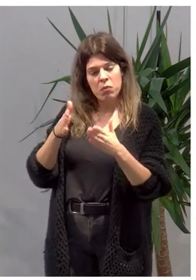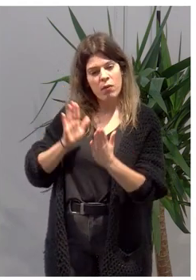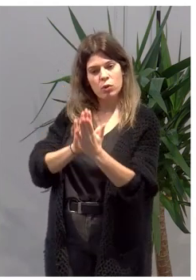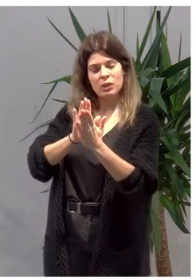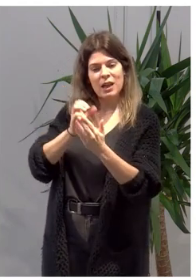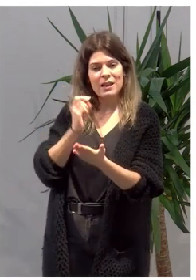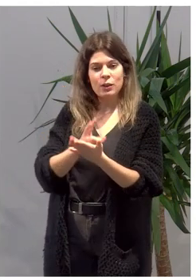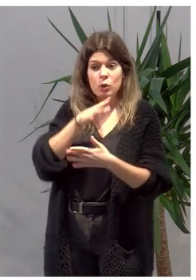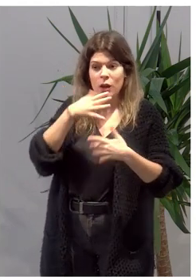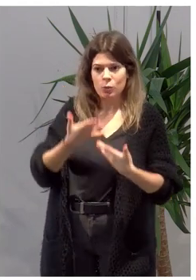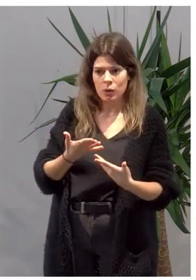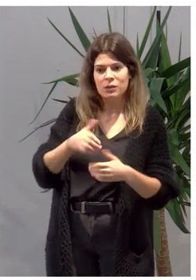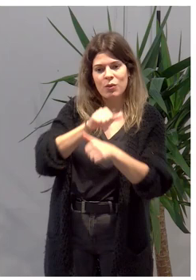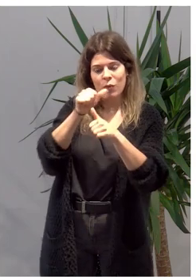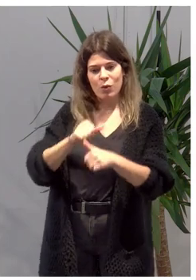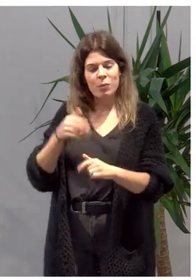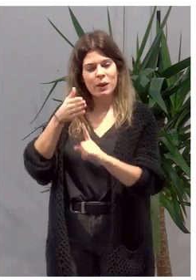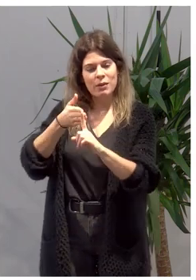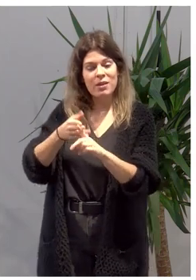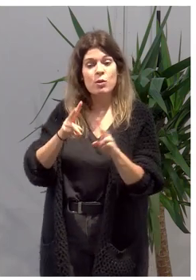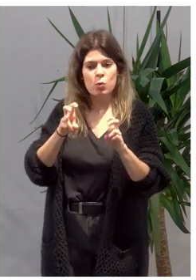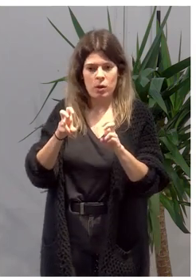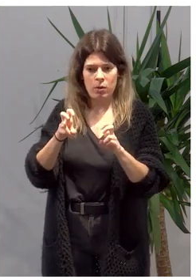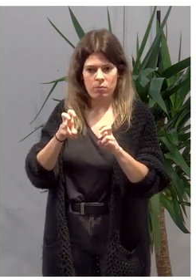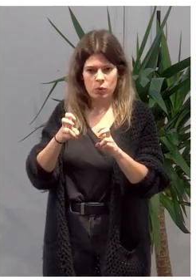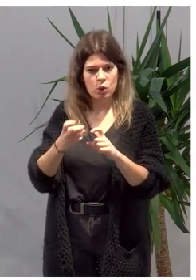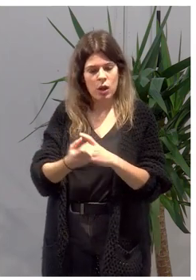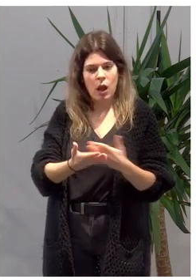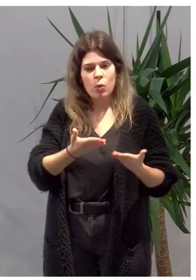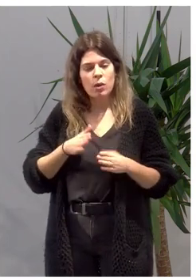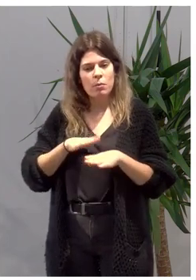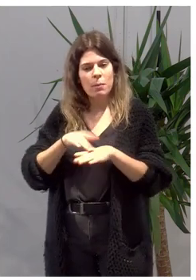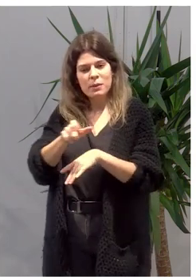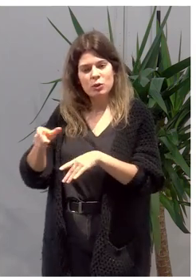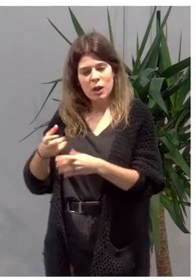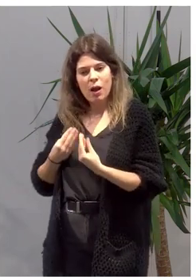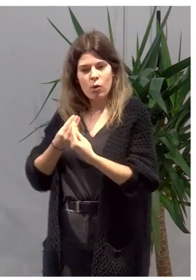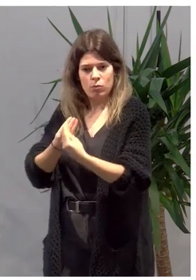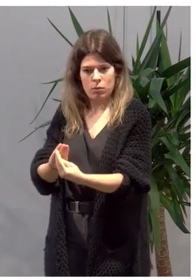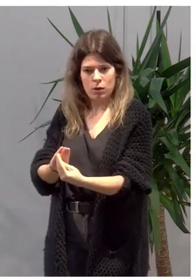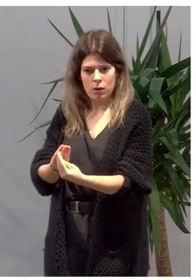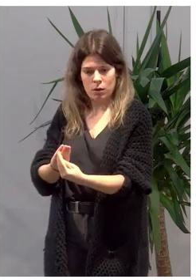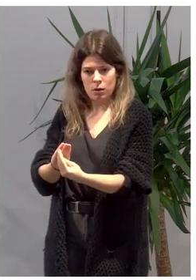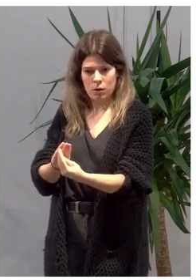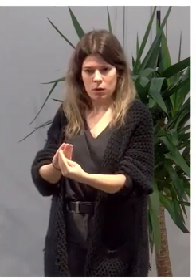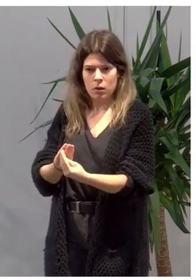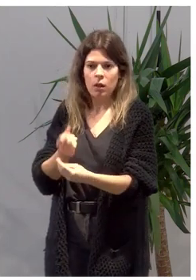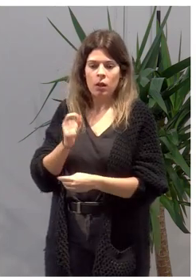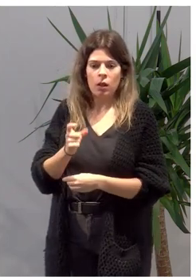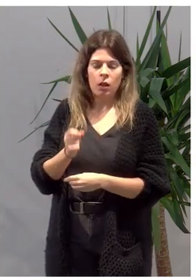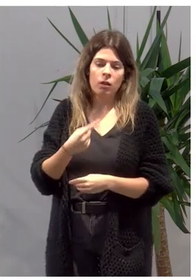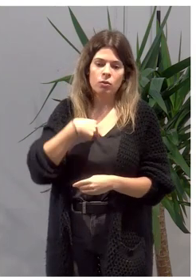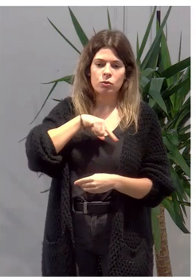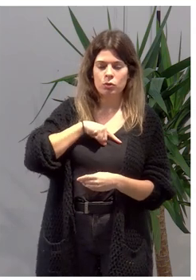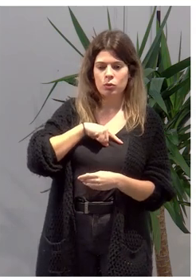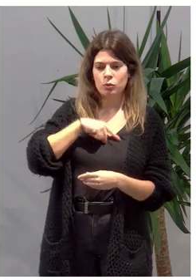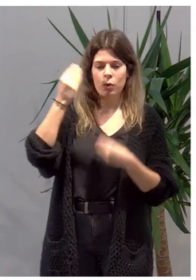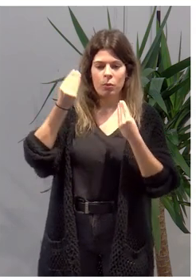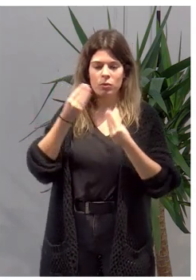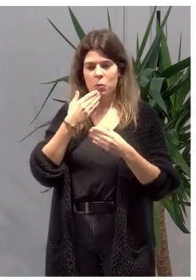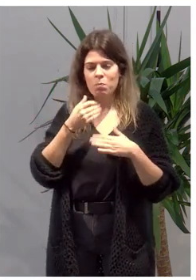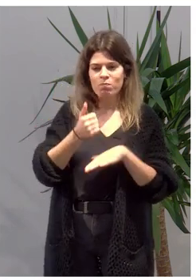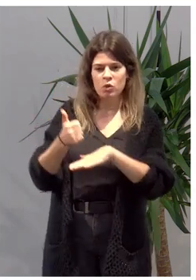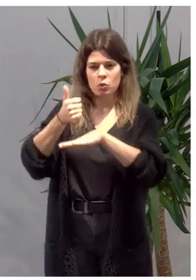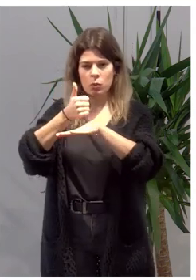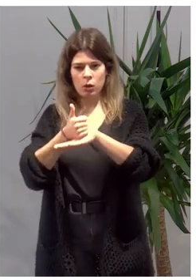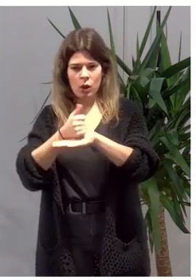esta nueva forma de intervenir, que nos ayude a acompañar a las personas. En ocasiones nos ponemos, como decía también Mari Carmen, en esa posición de superioridad